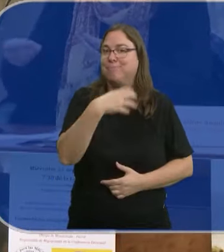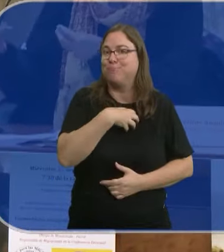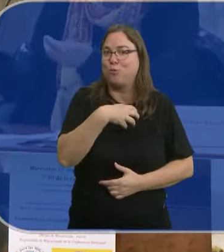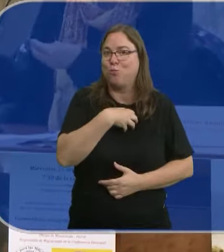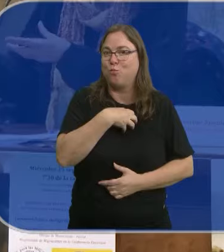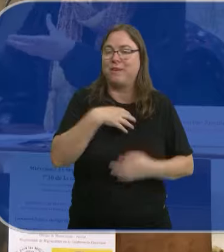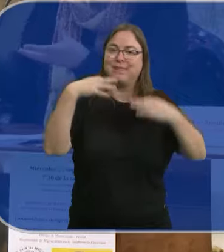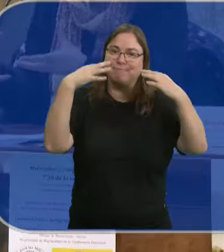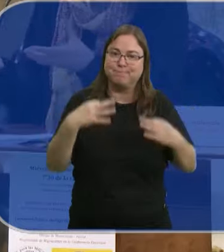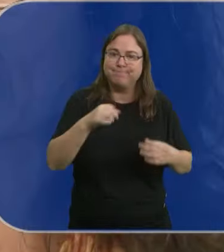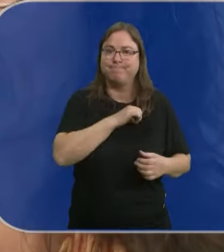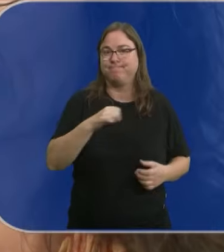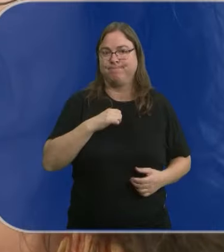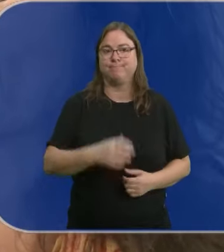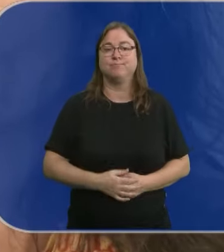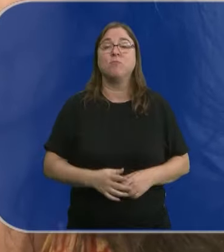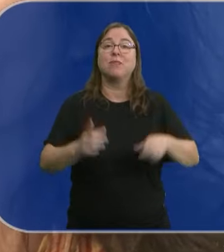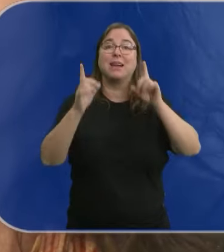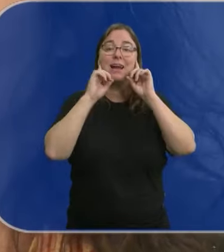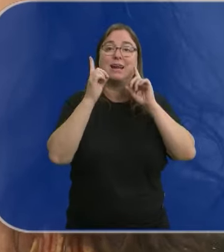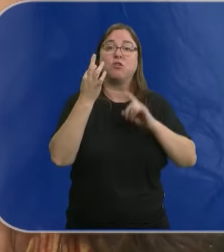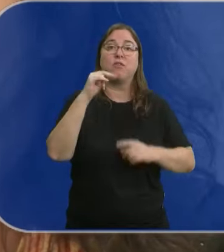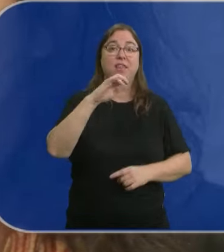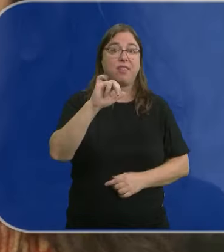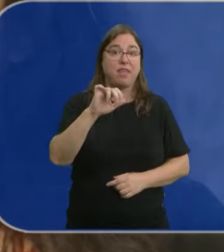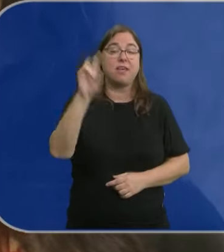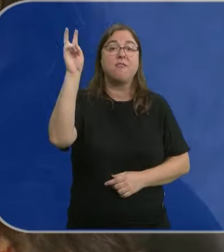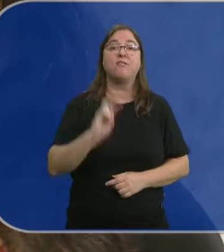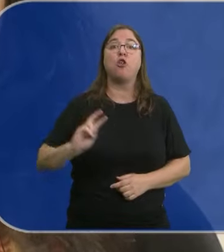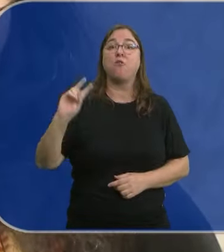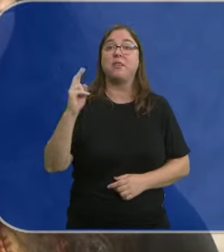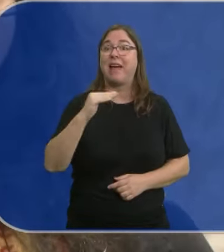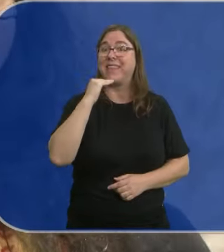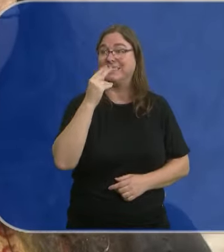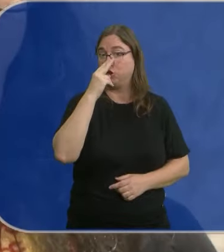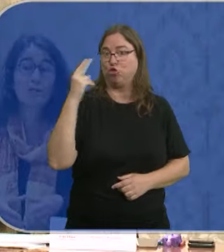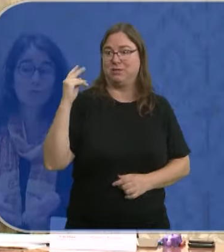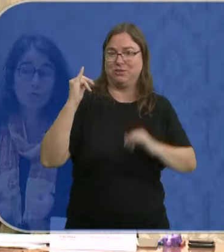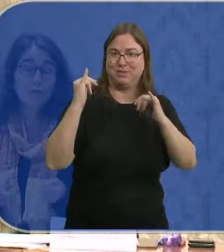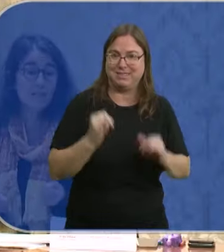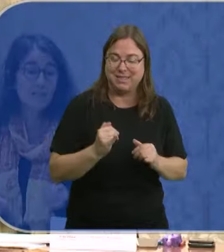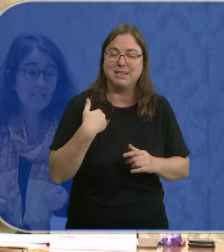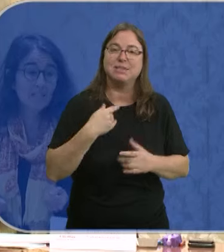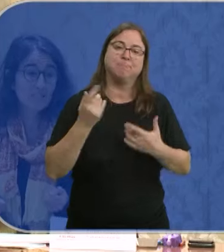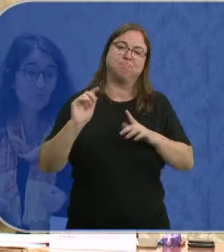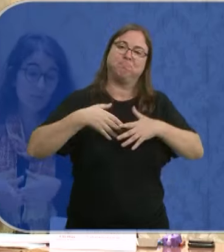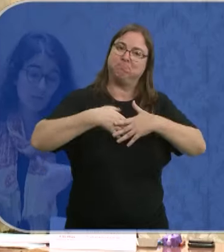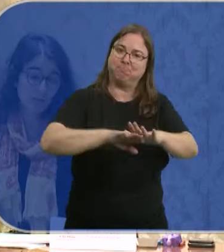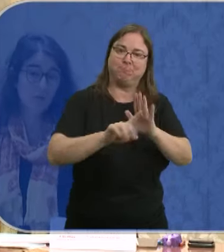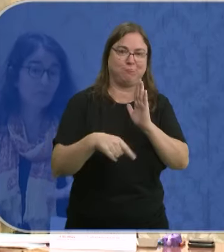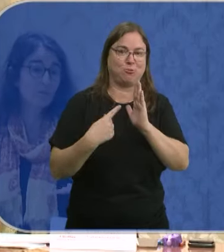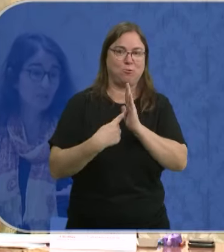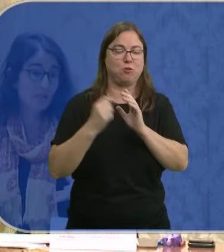pueden ser plenamente autónomos. Fue el caso de Franci, que llegó de Venezuela hace casi dos años y que ha conseguido integrarse